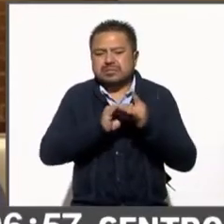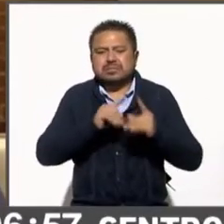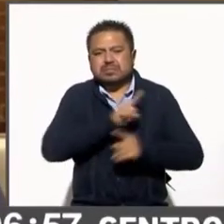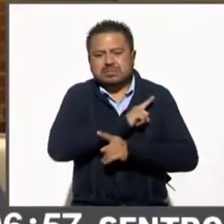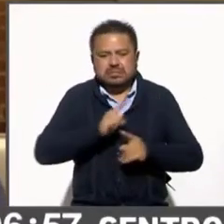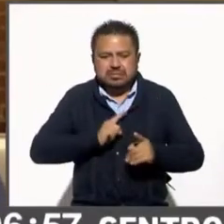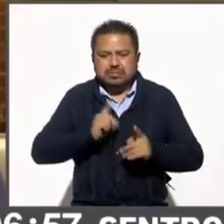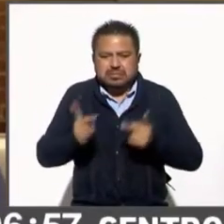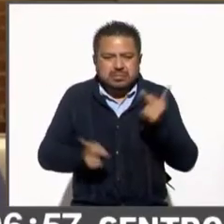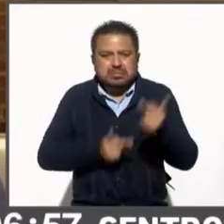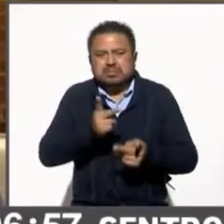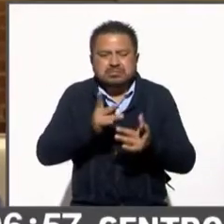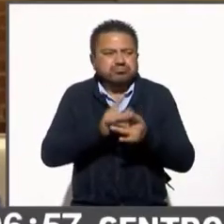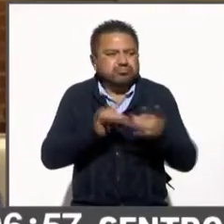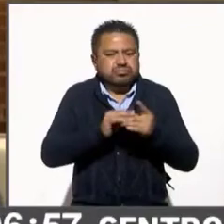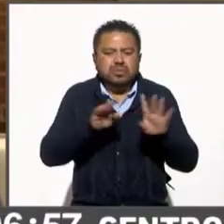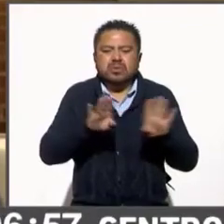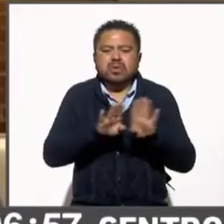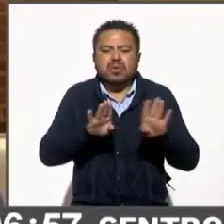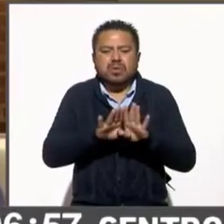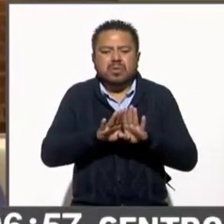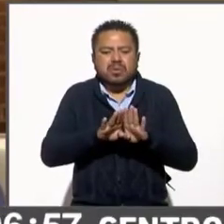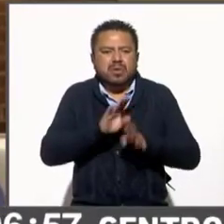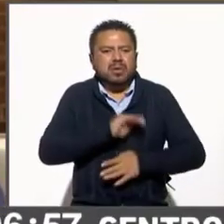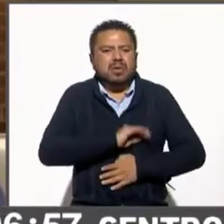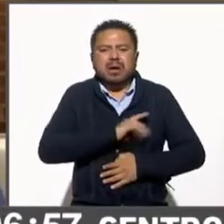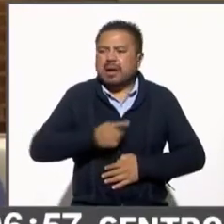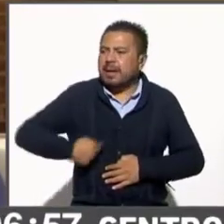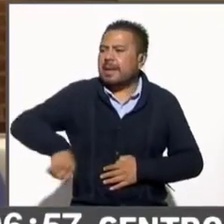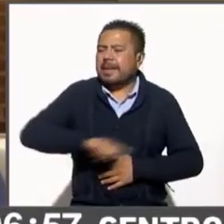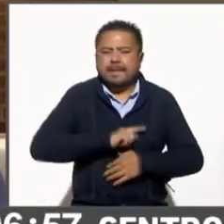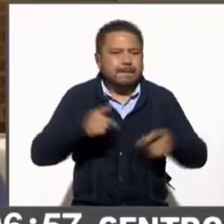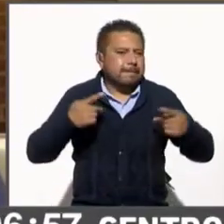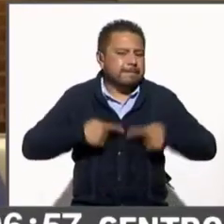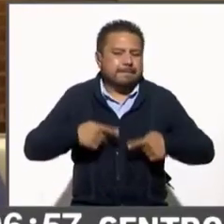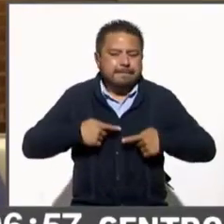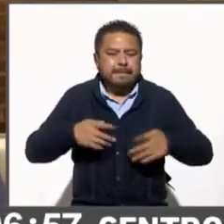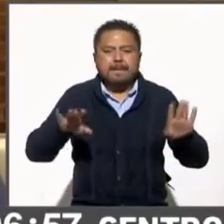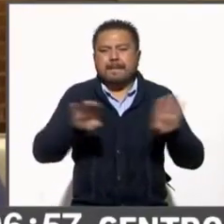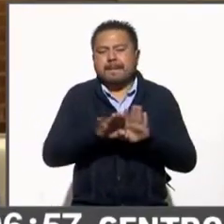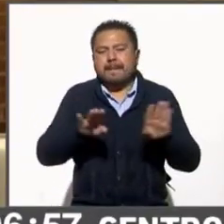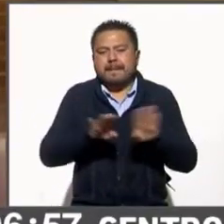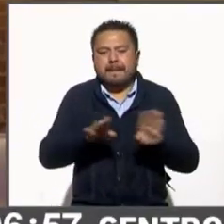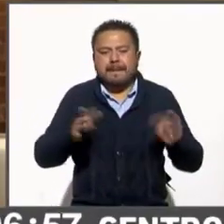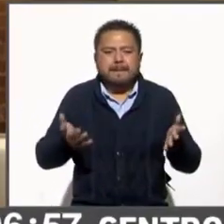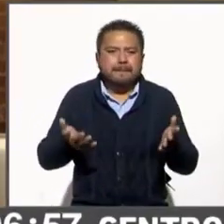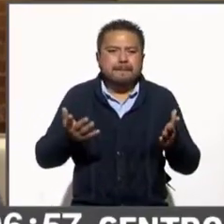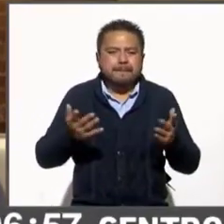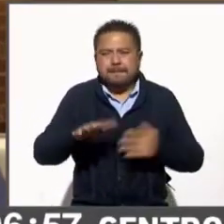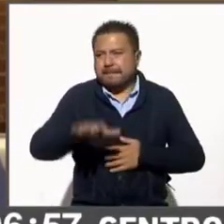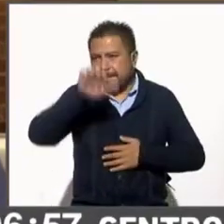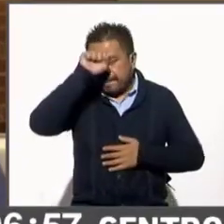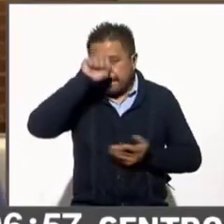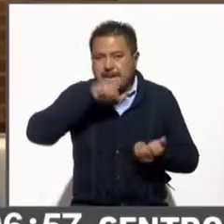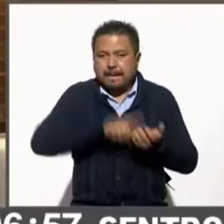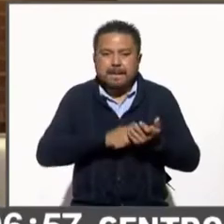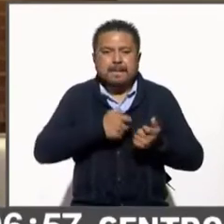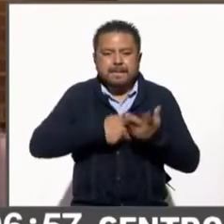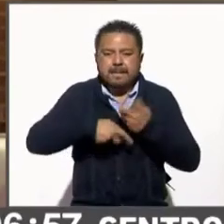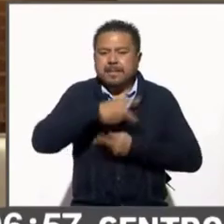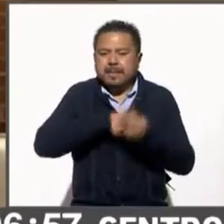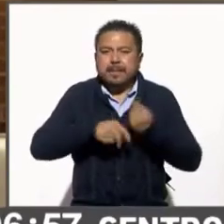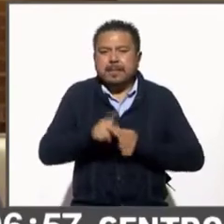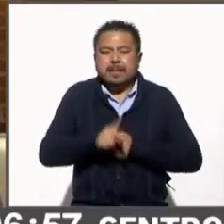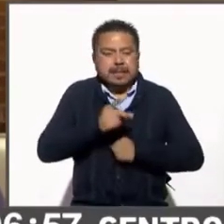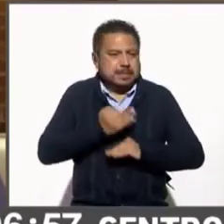como es el estado de ánimo de la población, como son percepciones de la economía, pero por lo pronto en lo que se